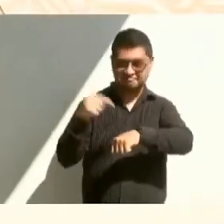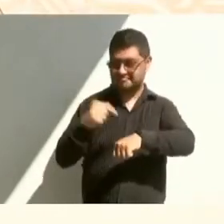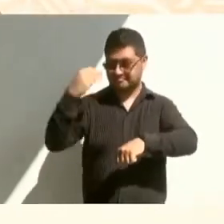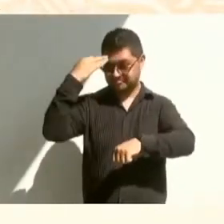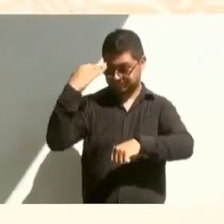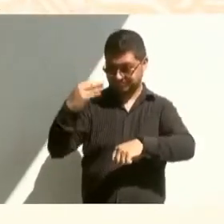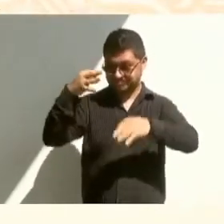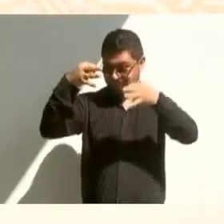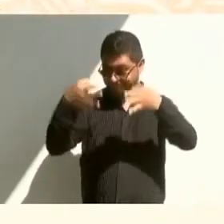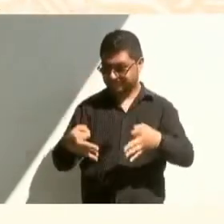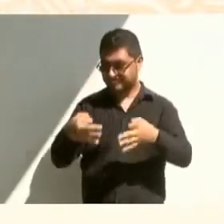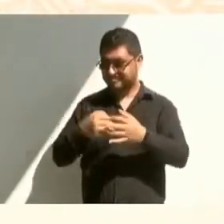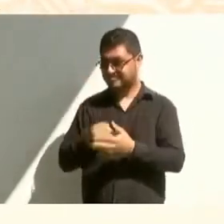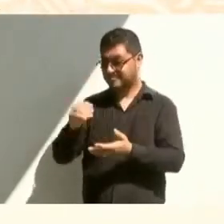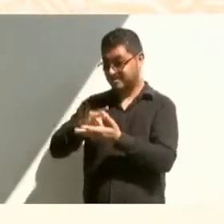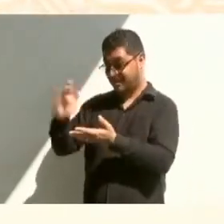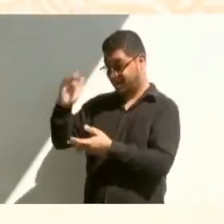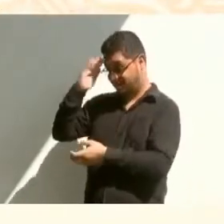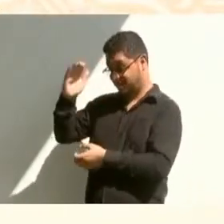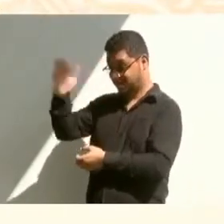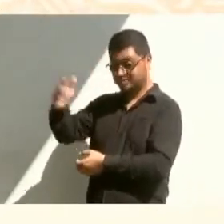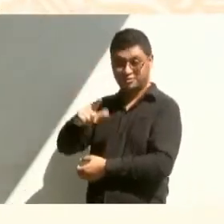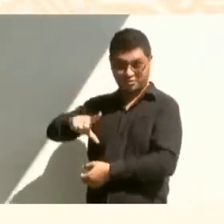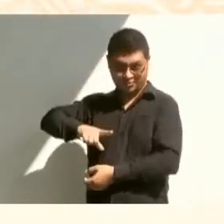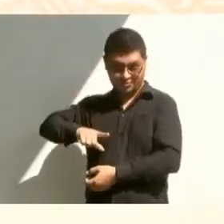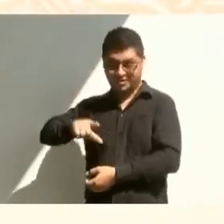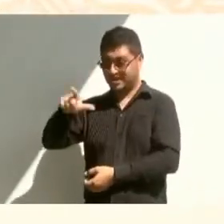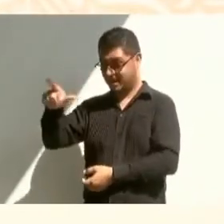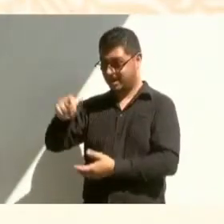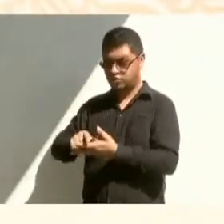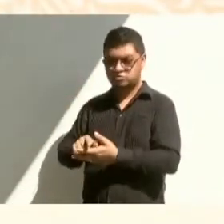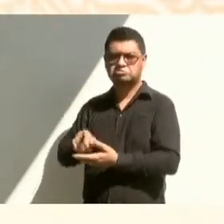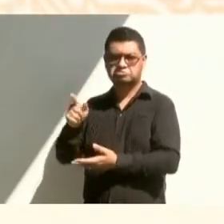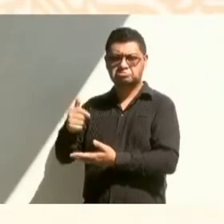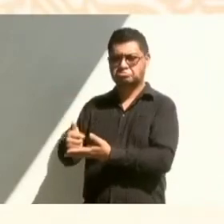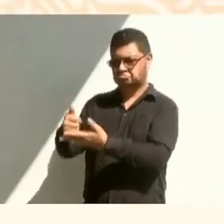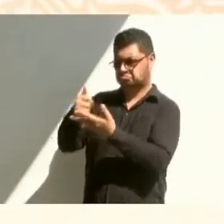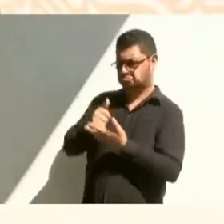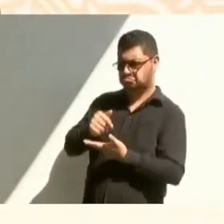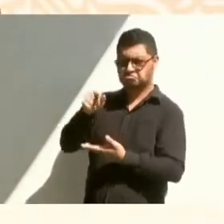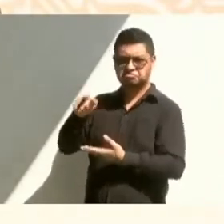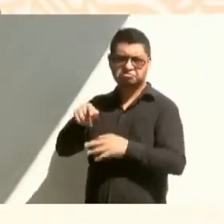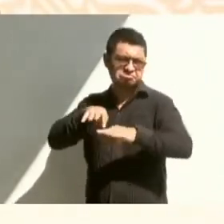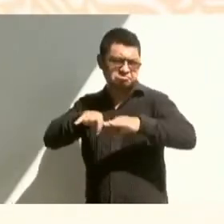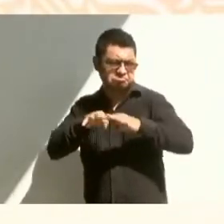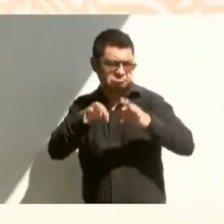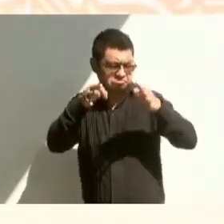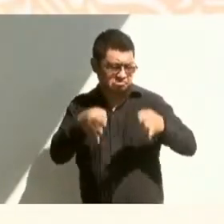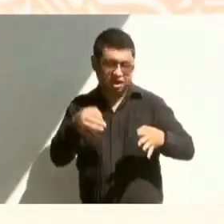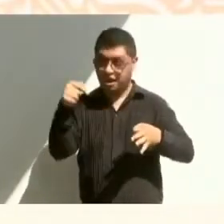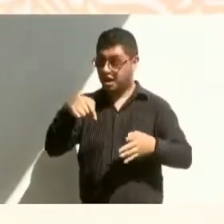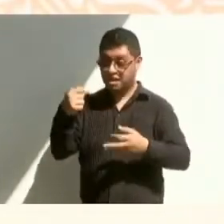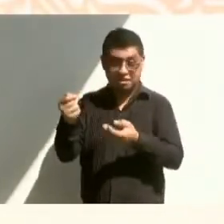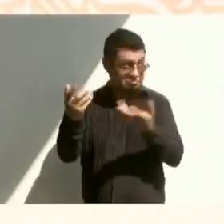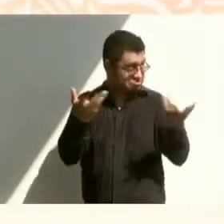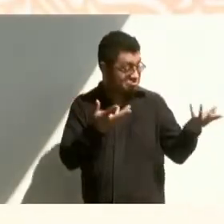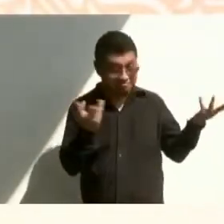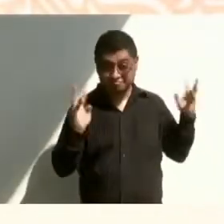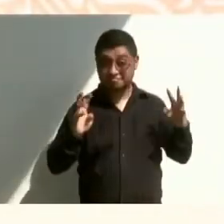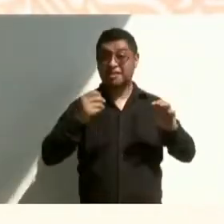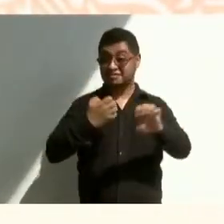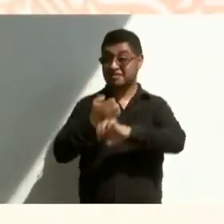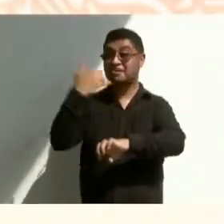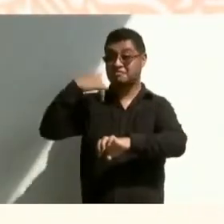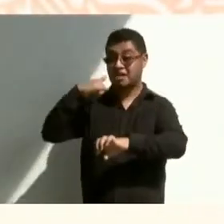y forma. Gracias, señor gobernador, por tenernos en su casa. Es un gran estado el estado de Yucatán y